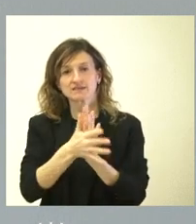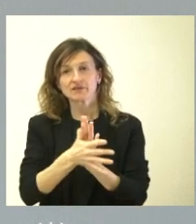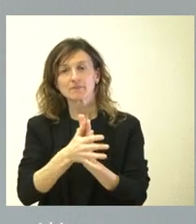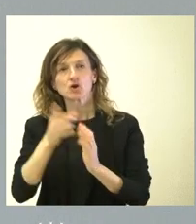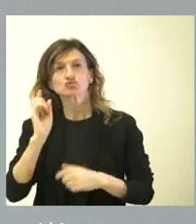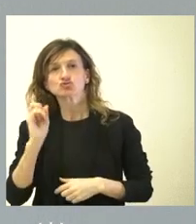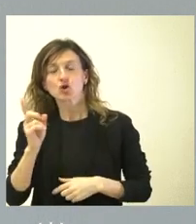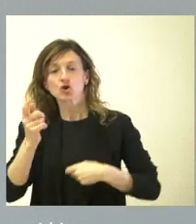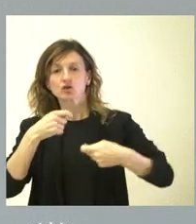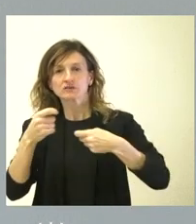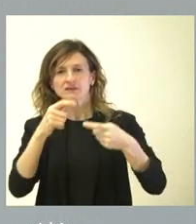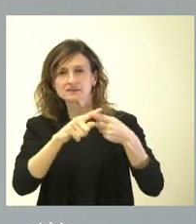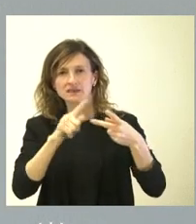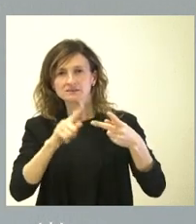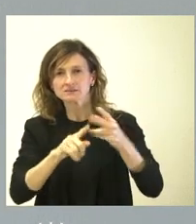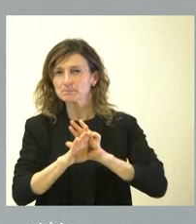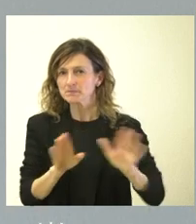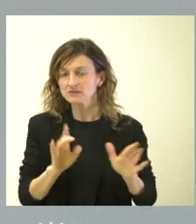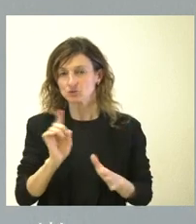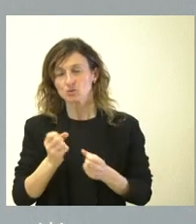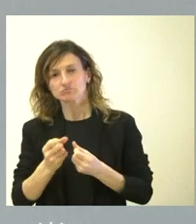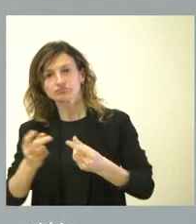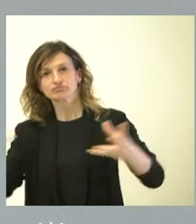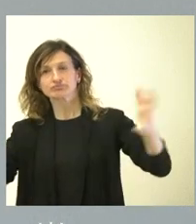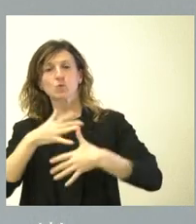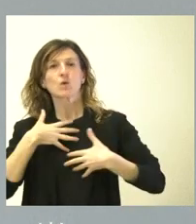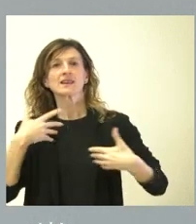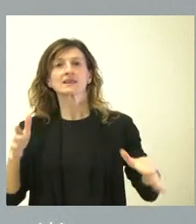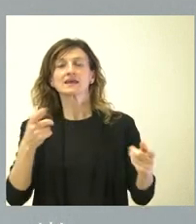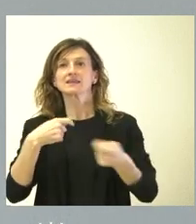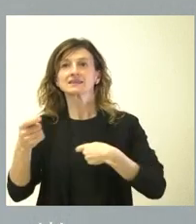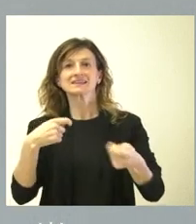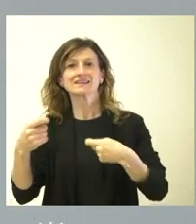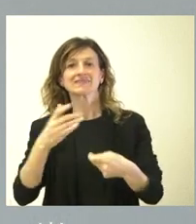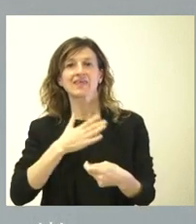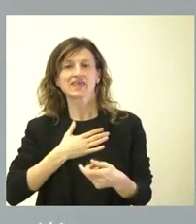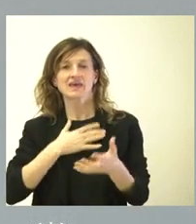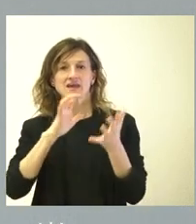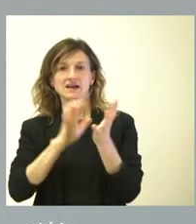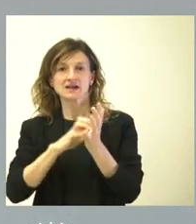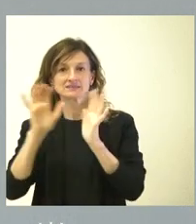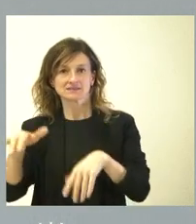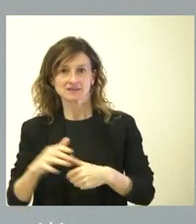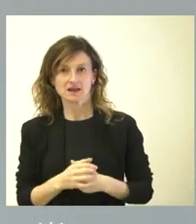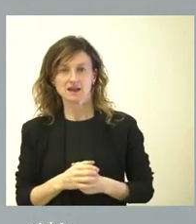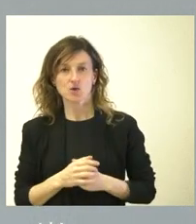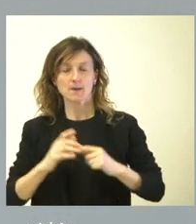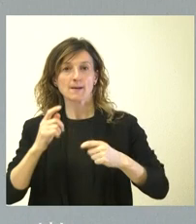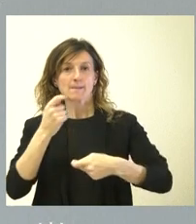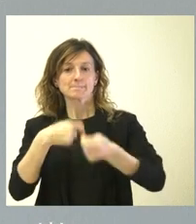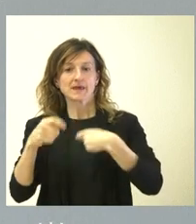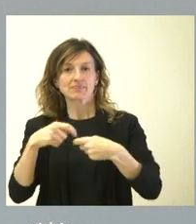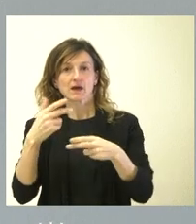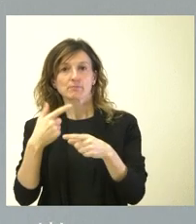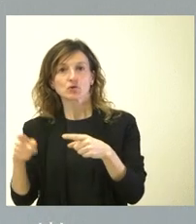solo se pueda gastar en esos establecimientos, se puede gastar en cualquier establecimiento de Castilla y León que venda algún tipo